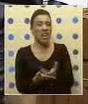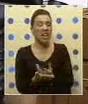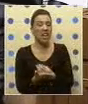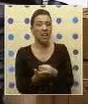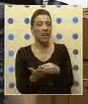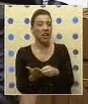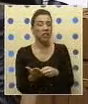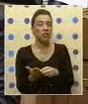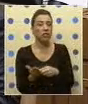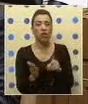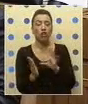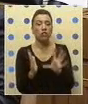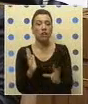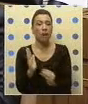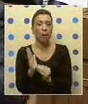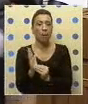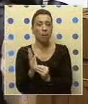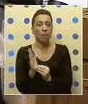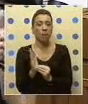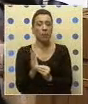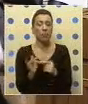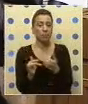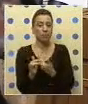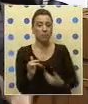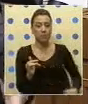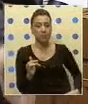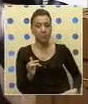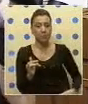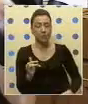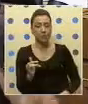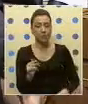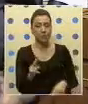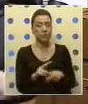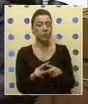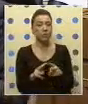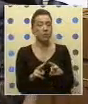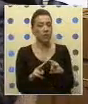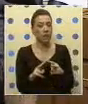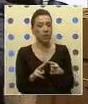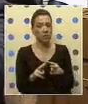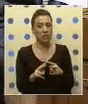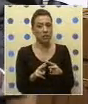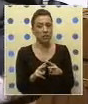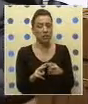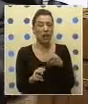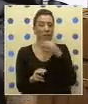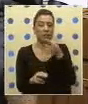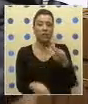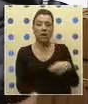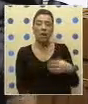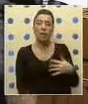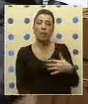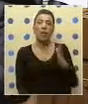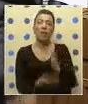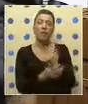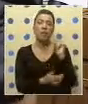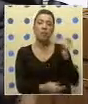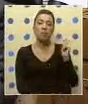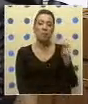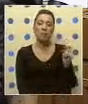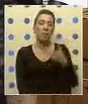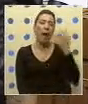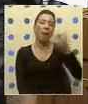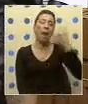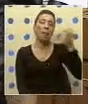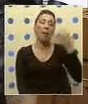susceptible de ser considerado. Y este gobierno ha preconizado con mucha fuerza y ha reiterado la importancia de cotizar, bla, bla,